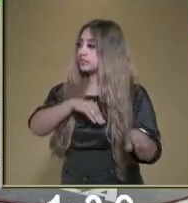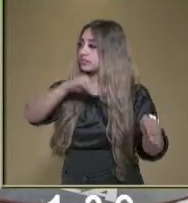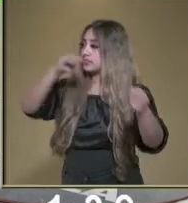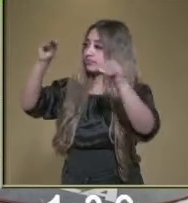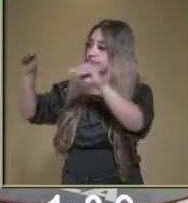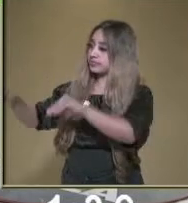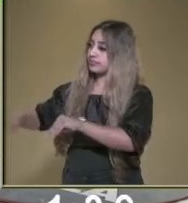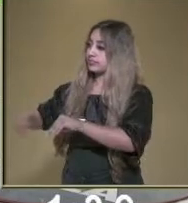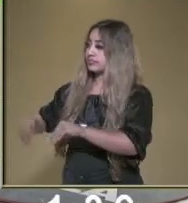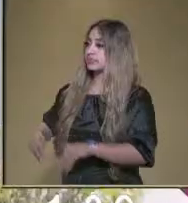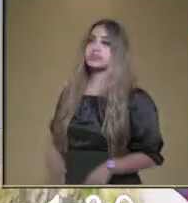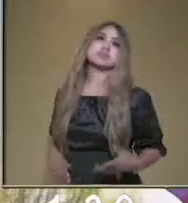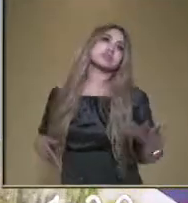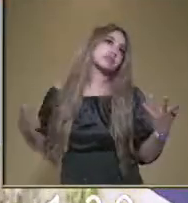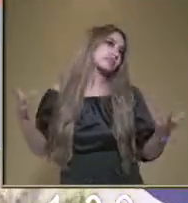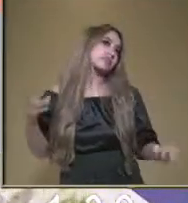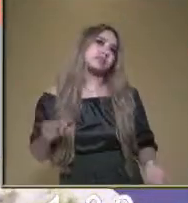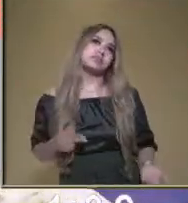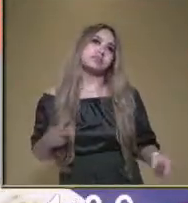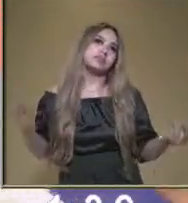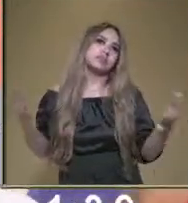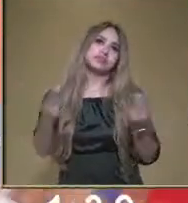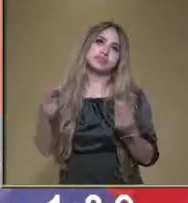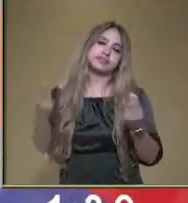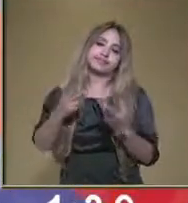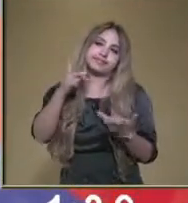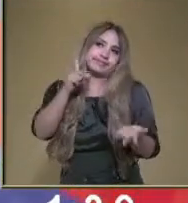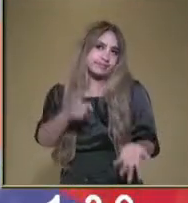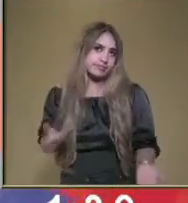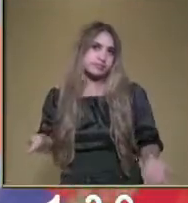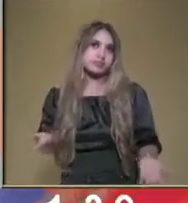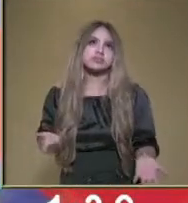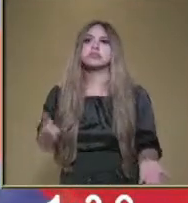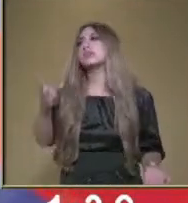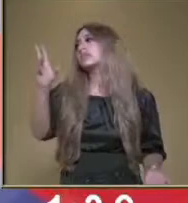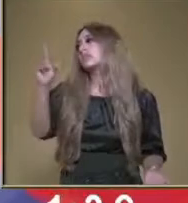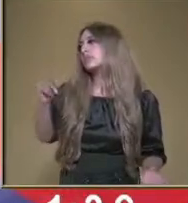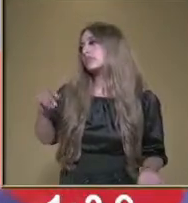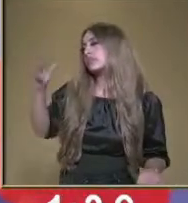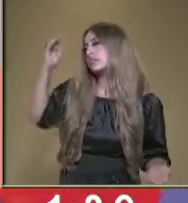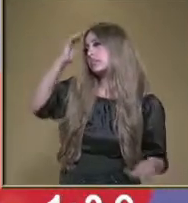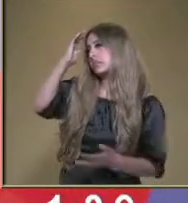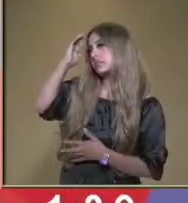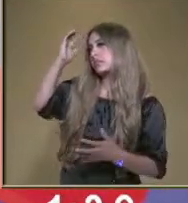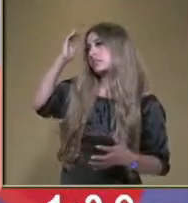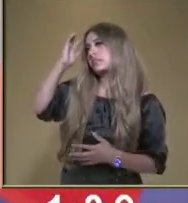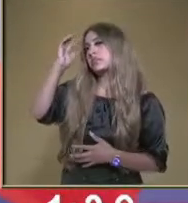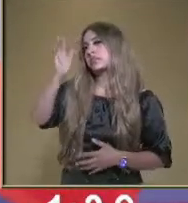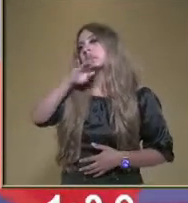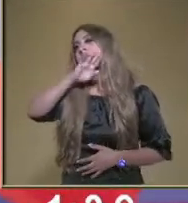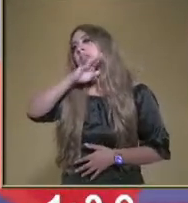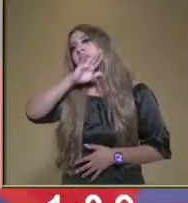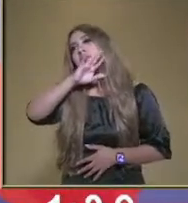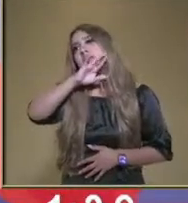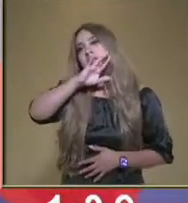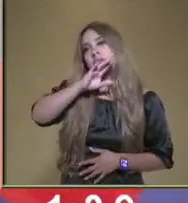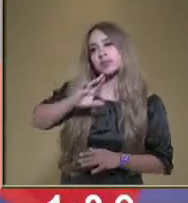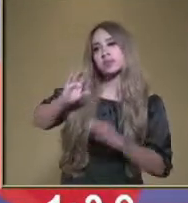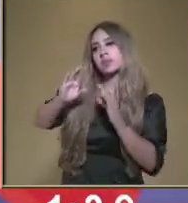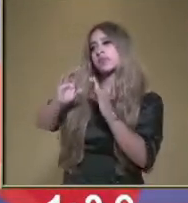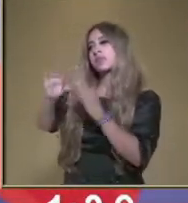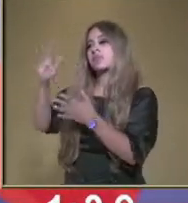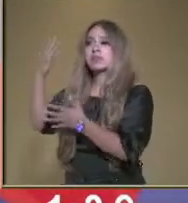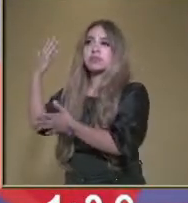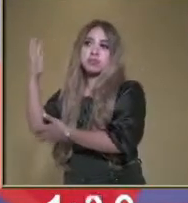necesitamos el agua? No, para nada. Porque si no nos bañamos, tiramos la basura, no cuidamos los árboles, pisamos el